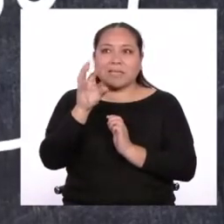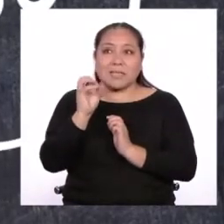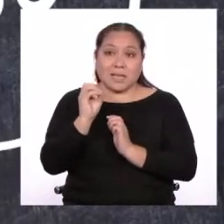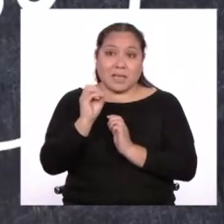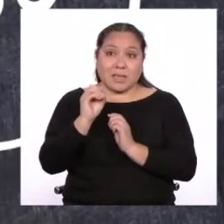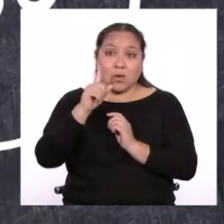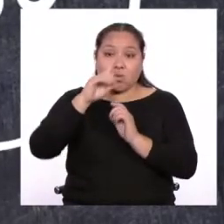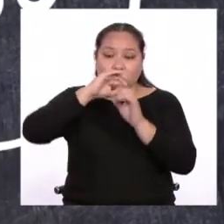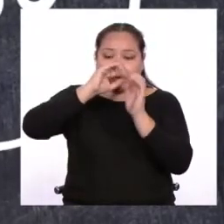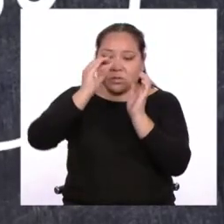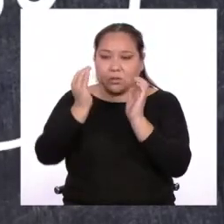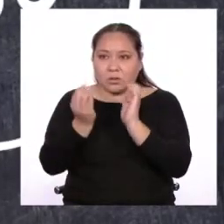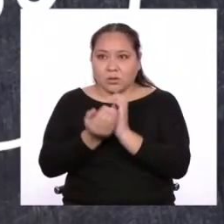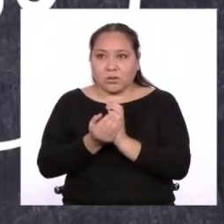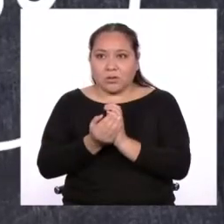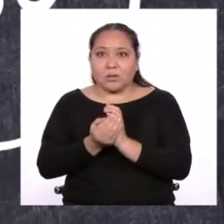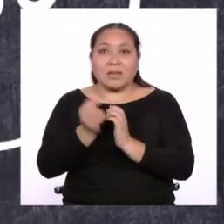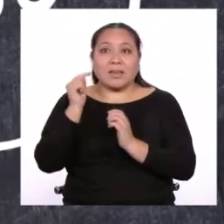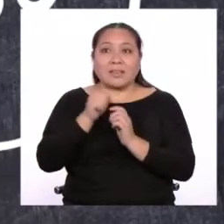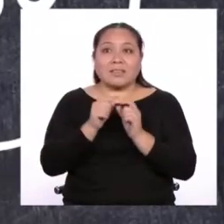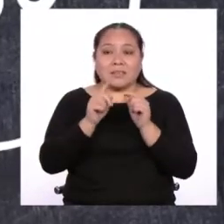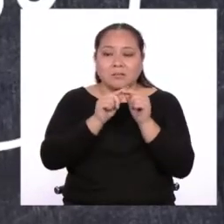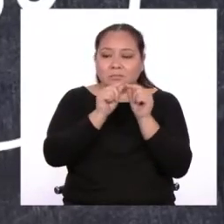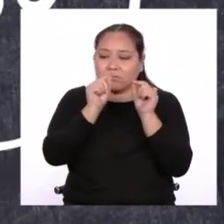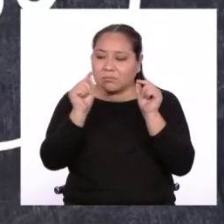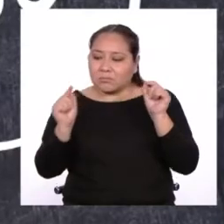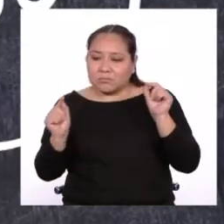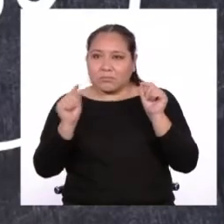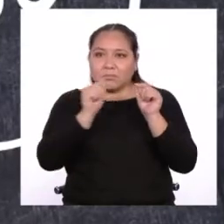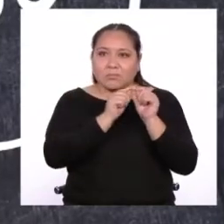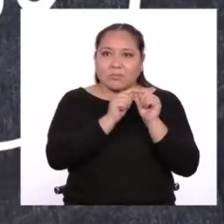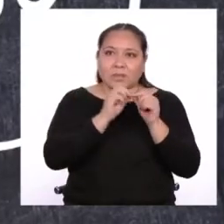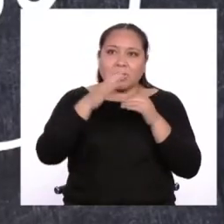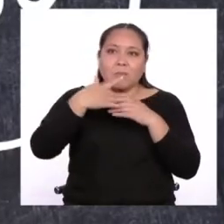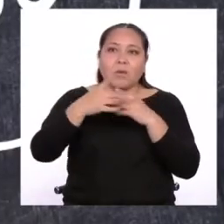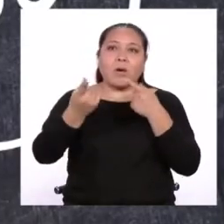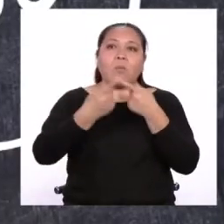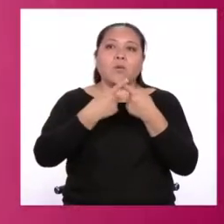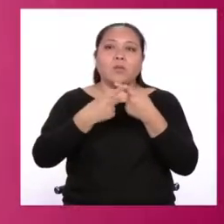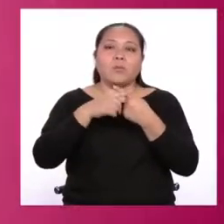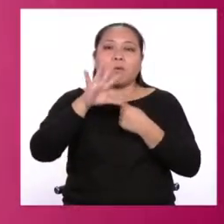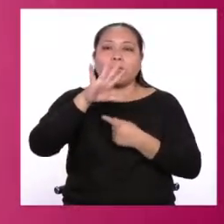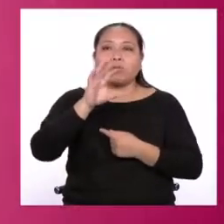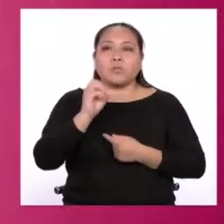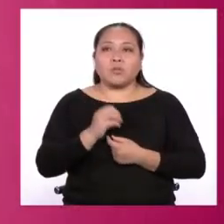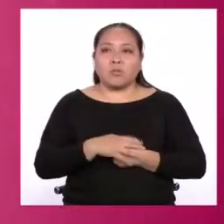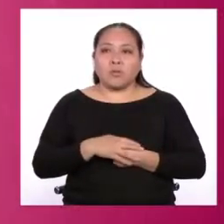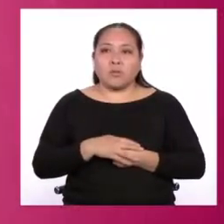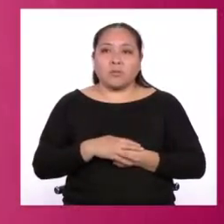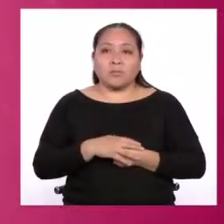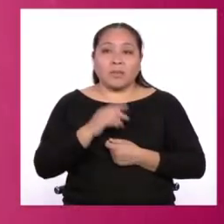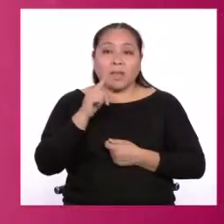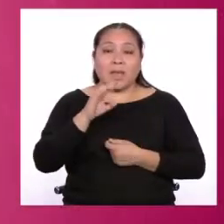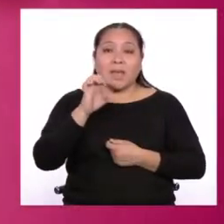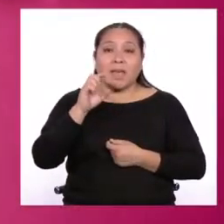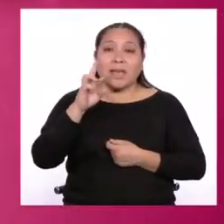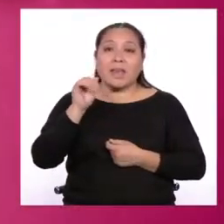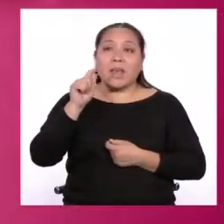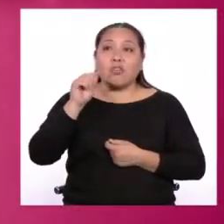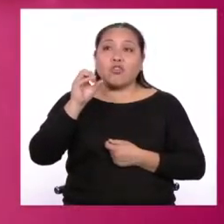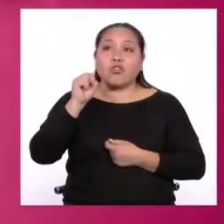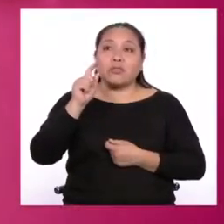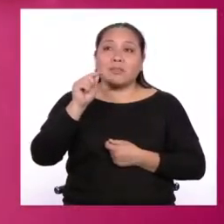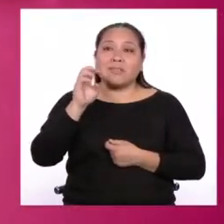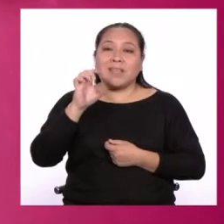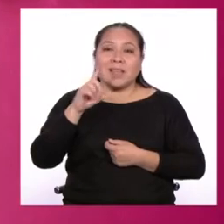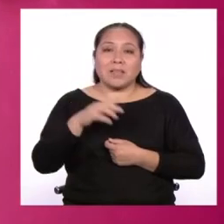lo que también pudo calcular la distancia entre ambas ciudades y luego multiplicarla por 50. Así, Eratóstenes decidió